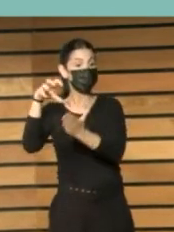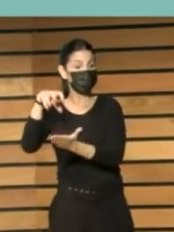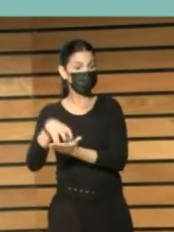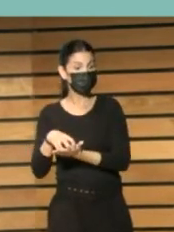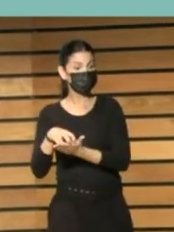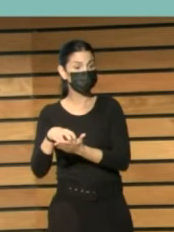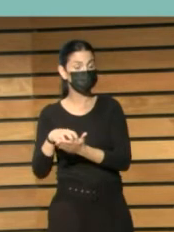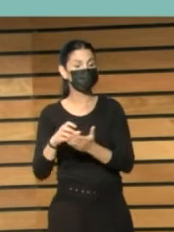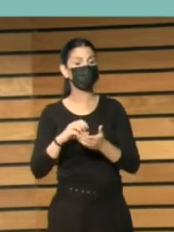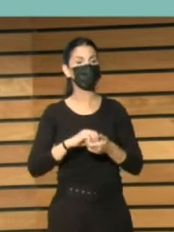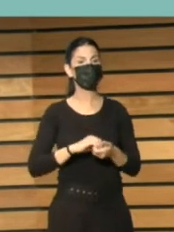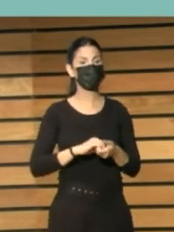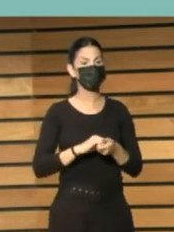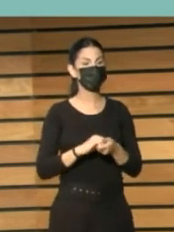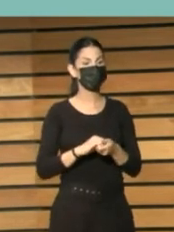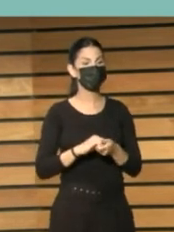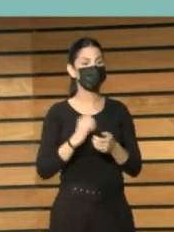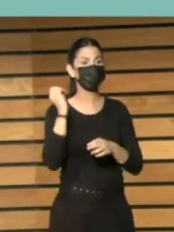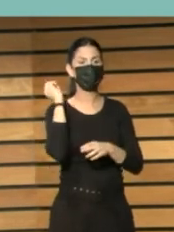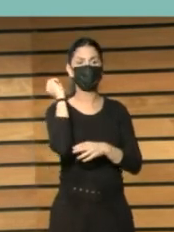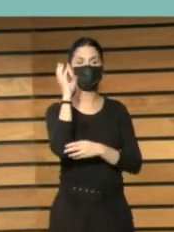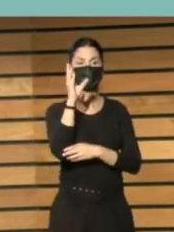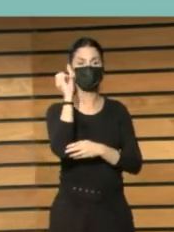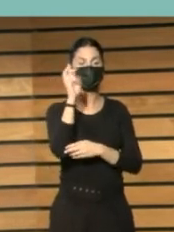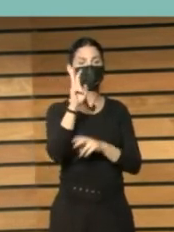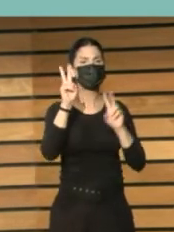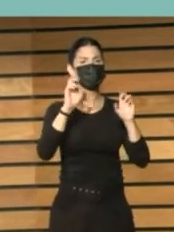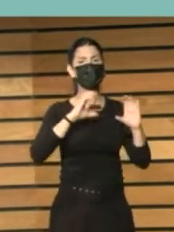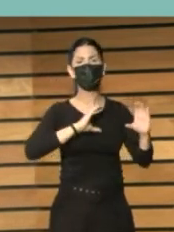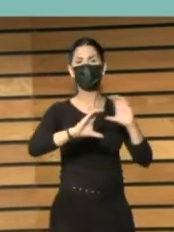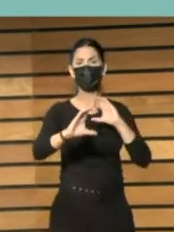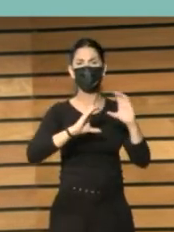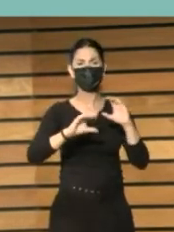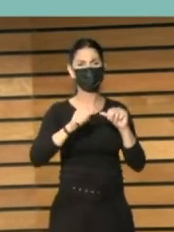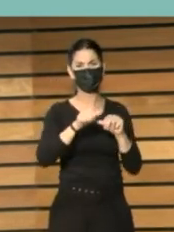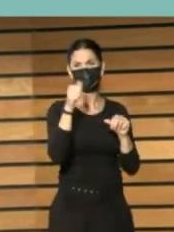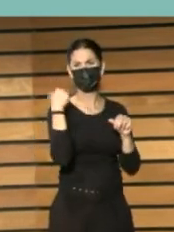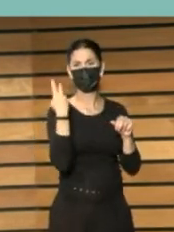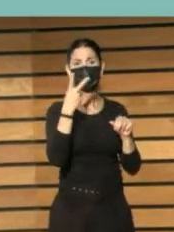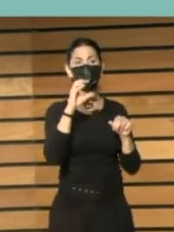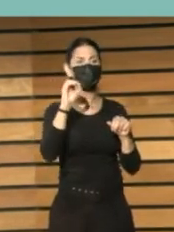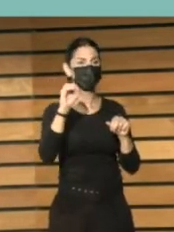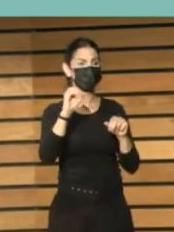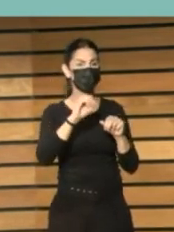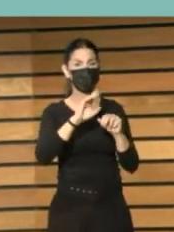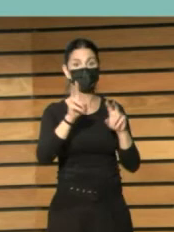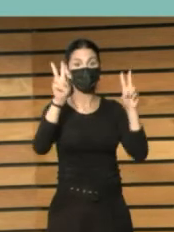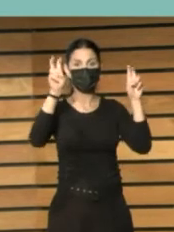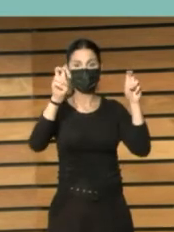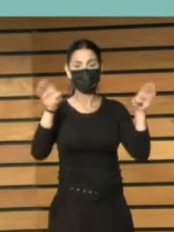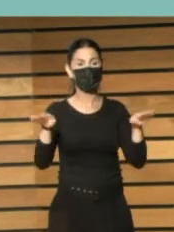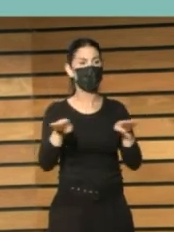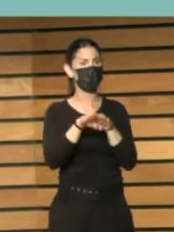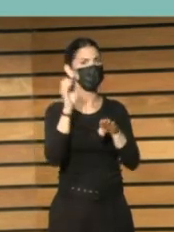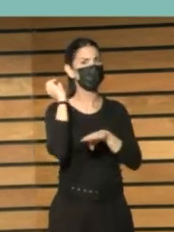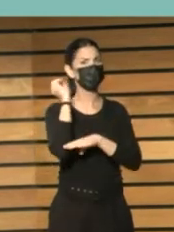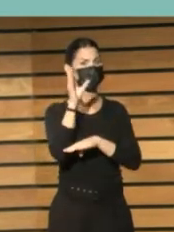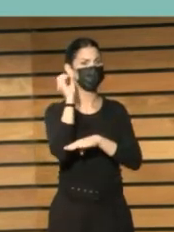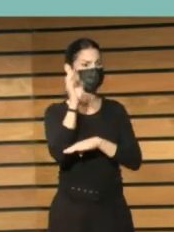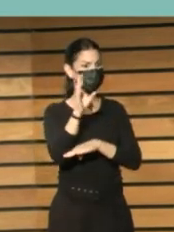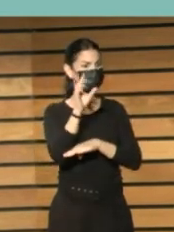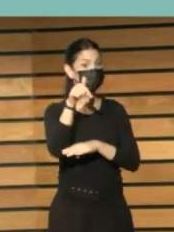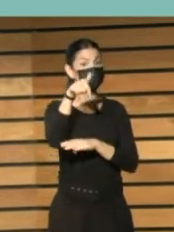que sepa que es la única ponencia de comunicación en todos estos 20 años que habló de igualdad. Hoy, estos días,